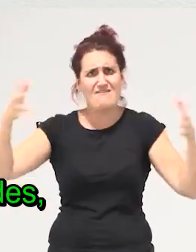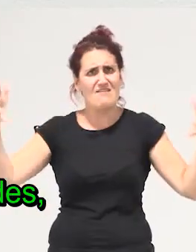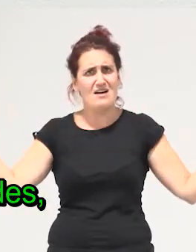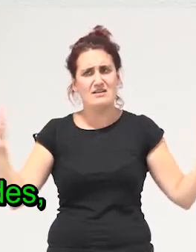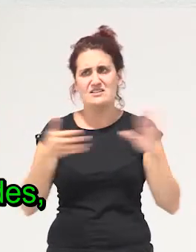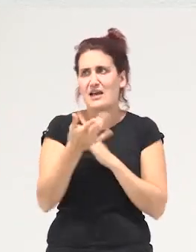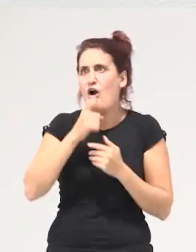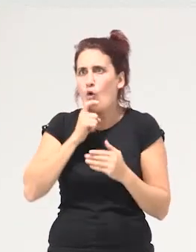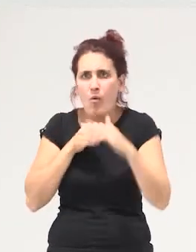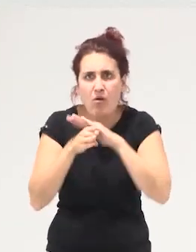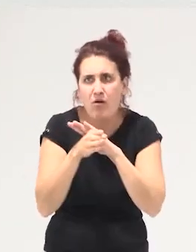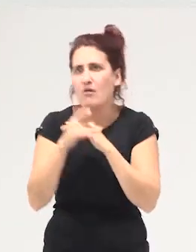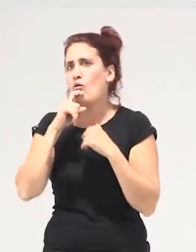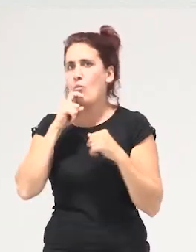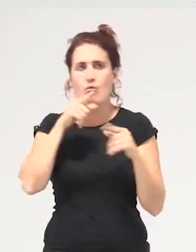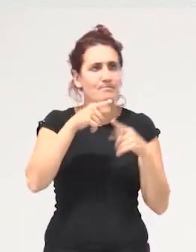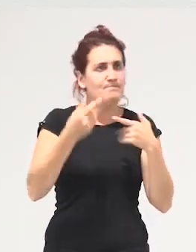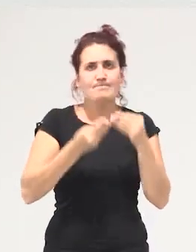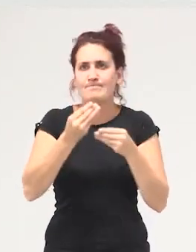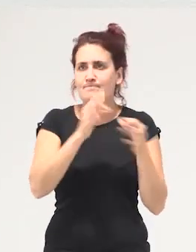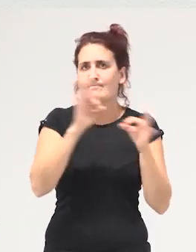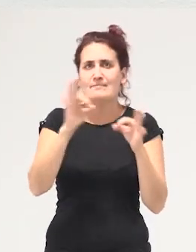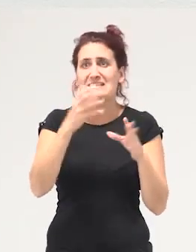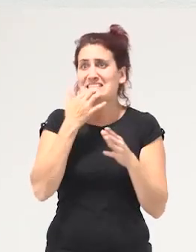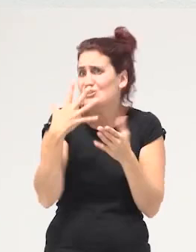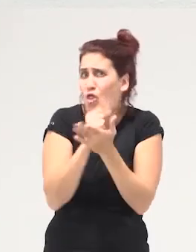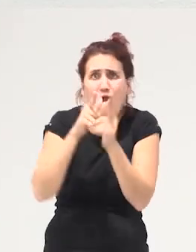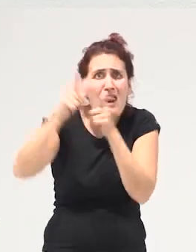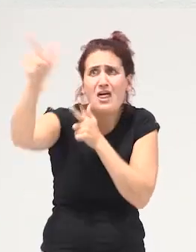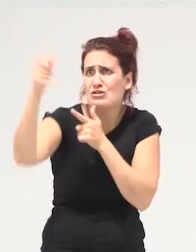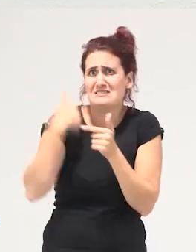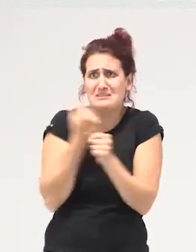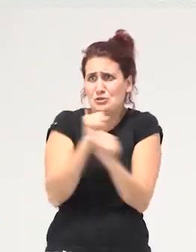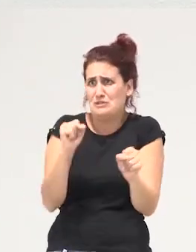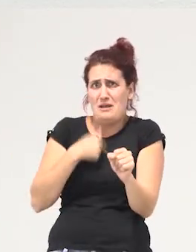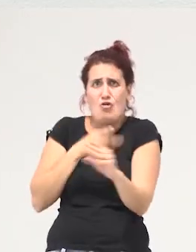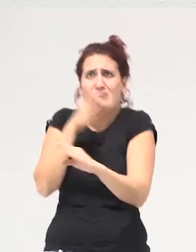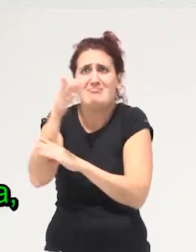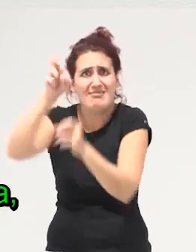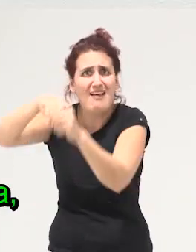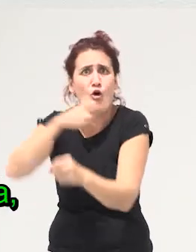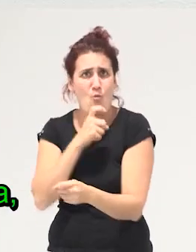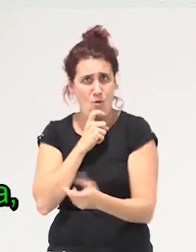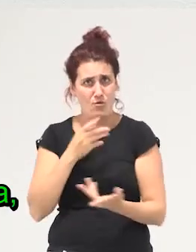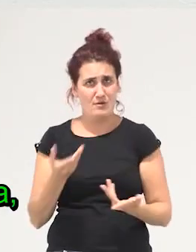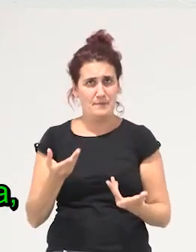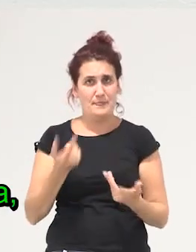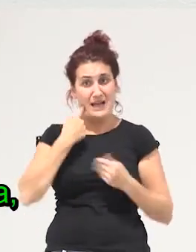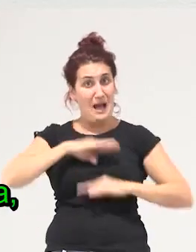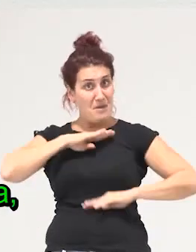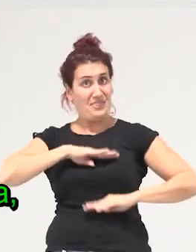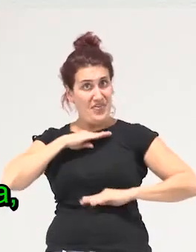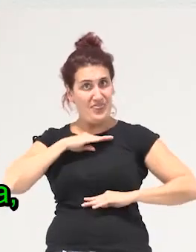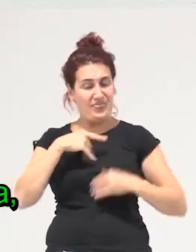opinar cómo vas a intervenir cómo vas a incidir si todo sucede muy lejos y a una escala que no es humana prácticamente entonces por capacidad